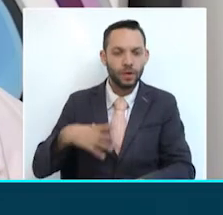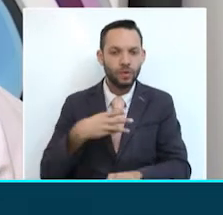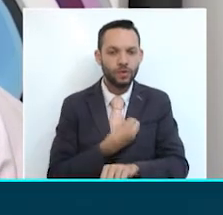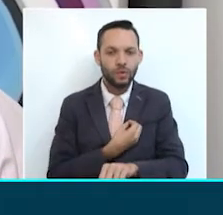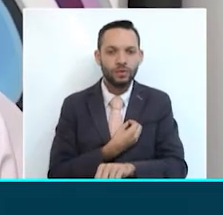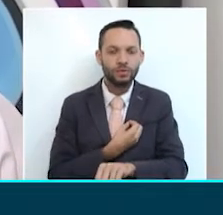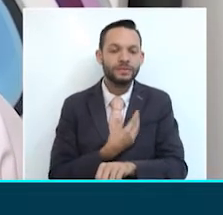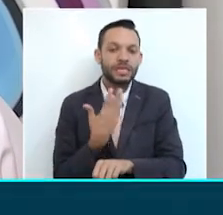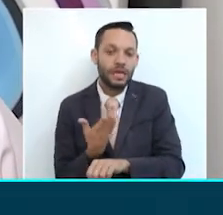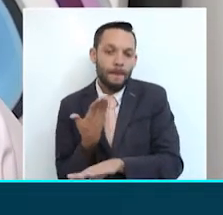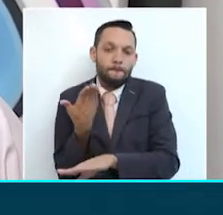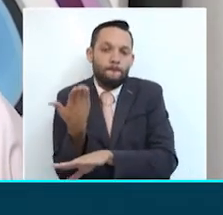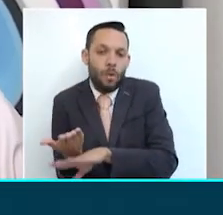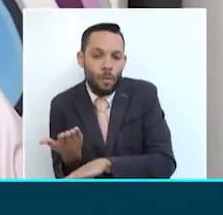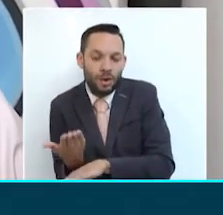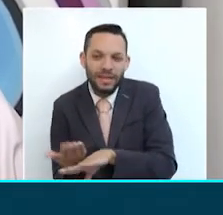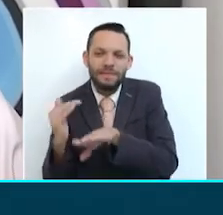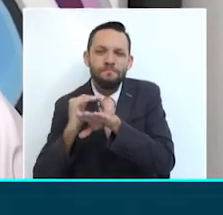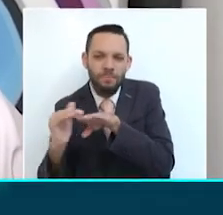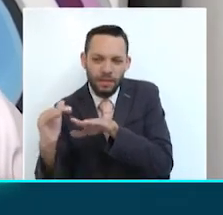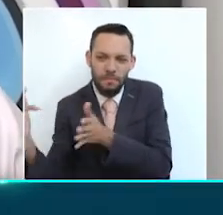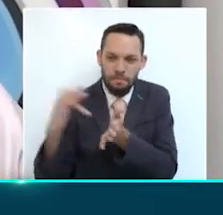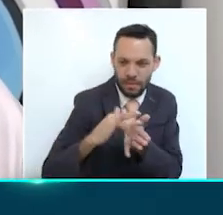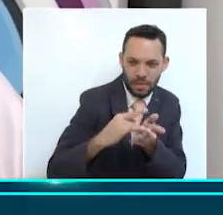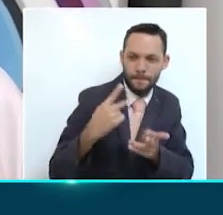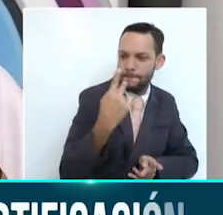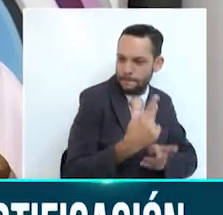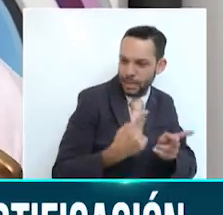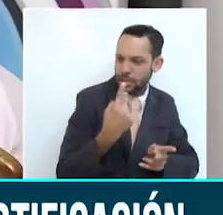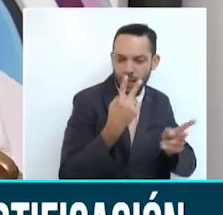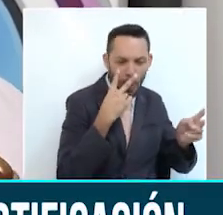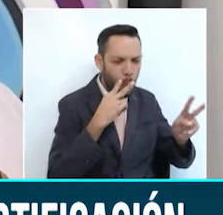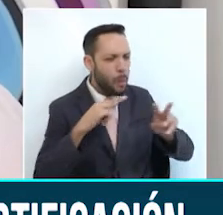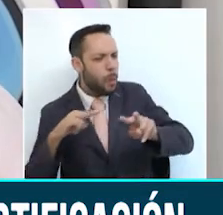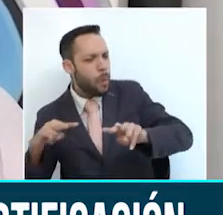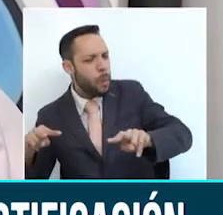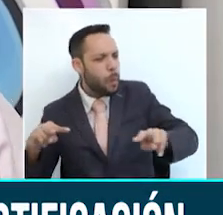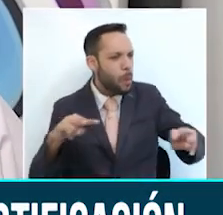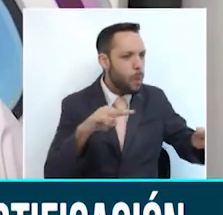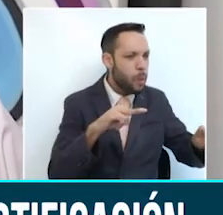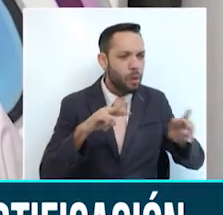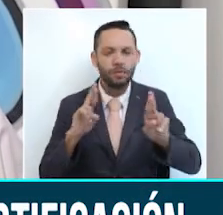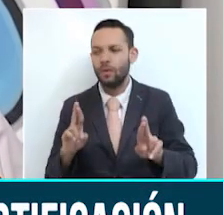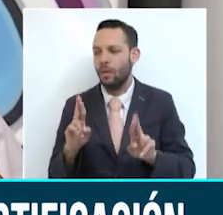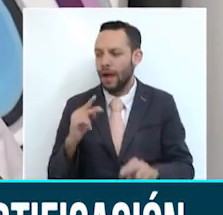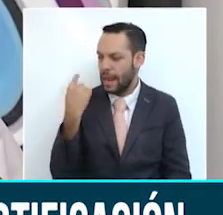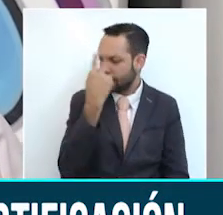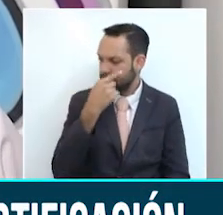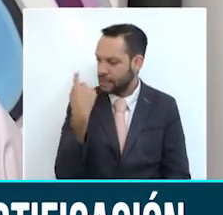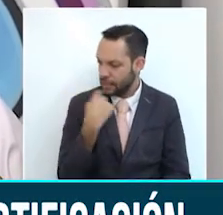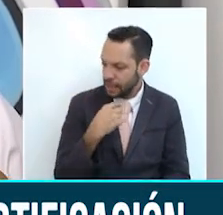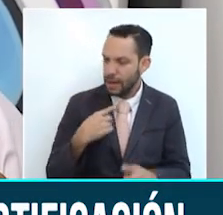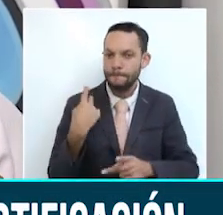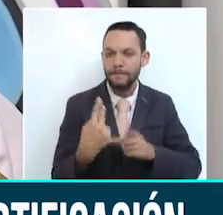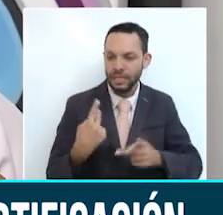Icontec para que venga y nos visite. Tenemos la expectativa de que al lado de la última semana de septiembre vengan y nos visiten.